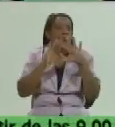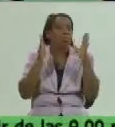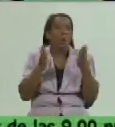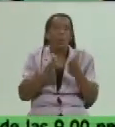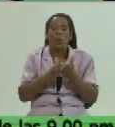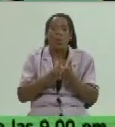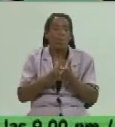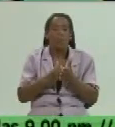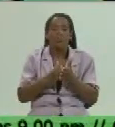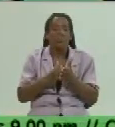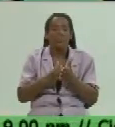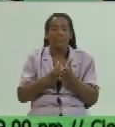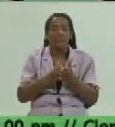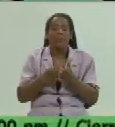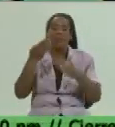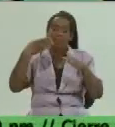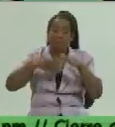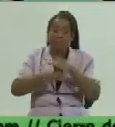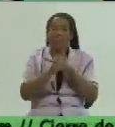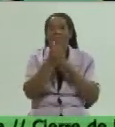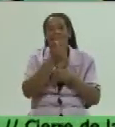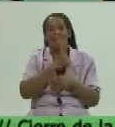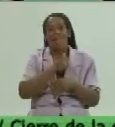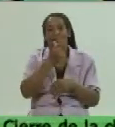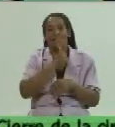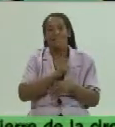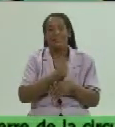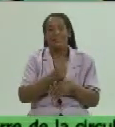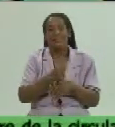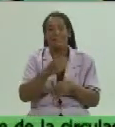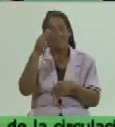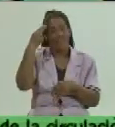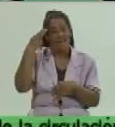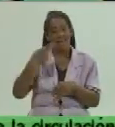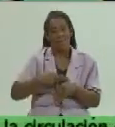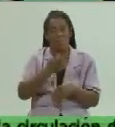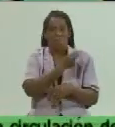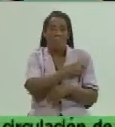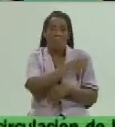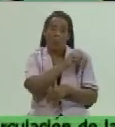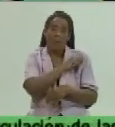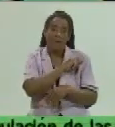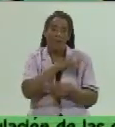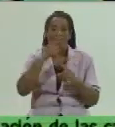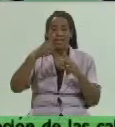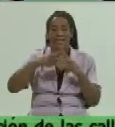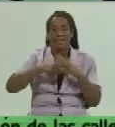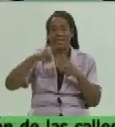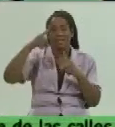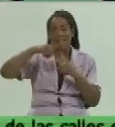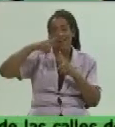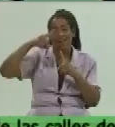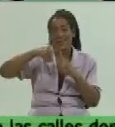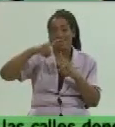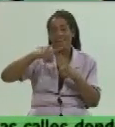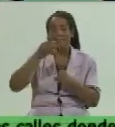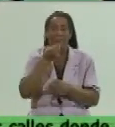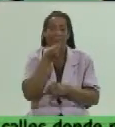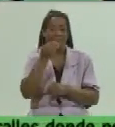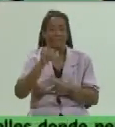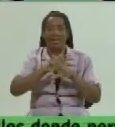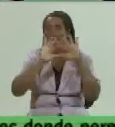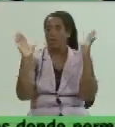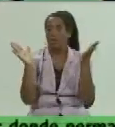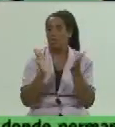alcance de todo el mundo, la accesibilidad de la salud pública y de las técnicas que sean posibles a todo nuestro